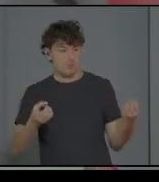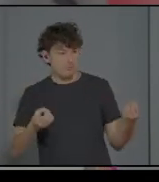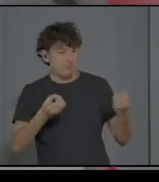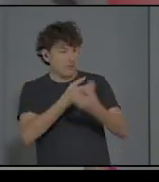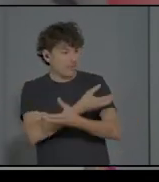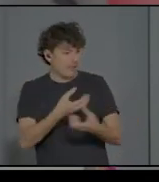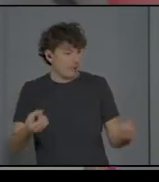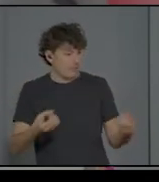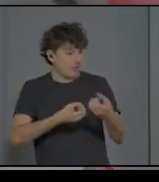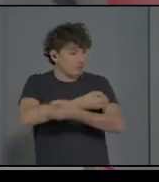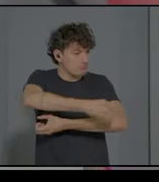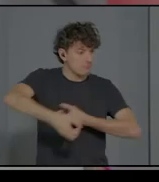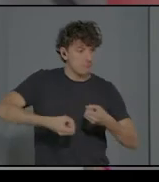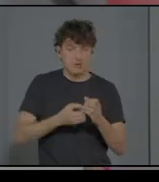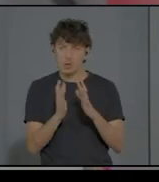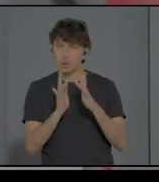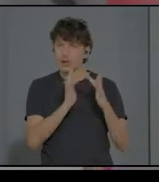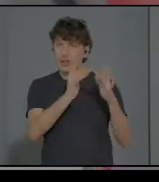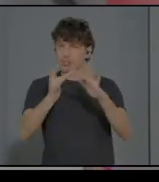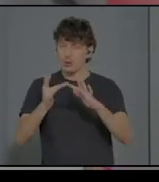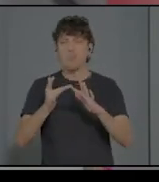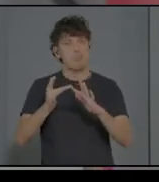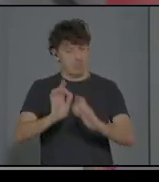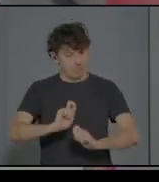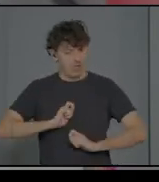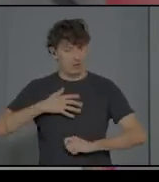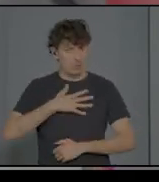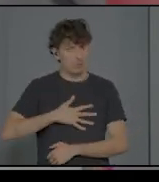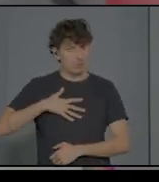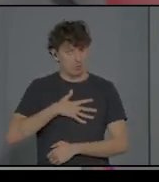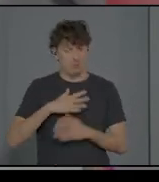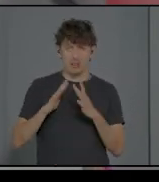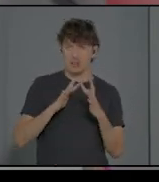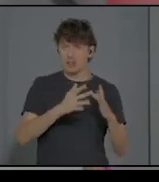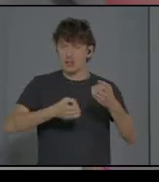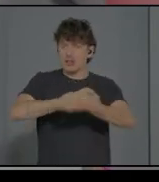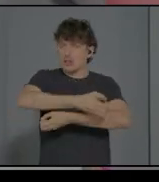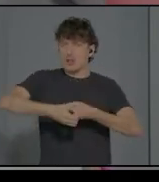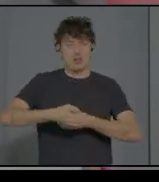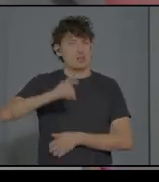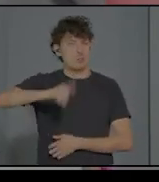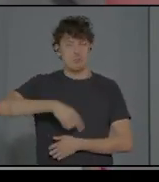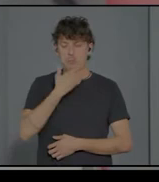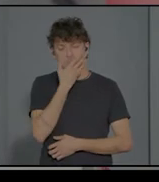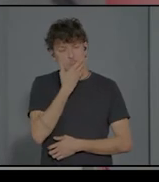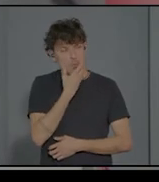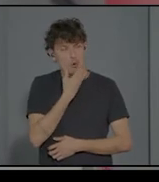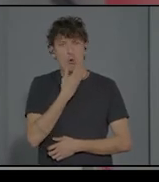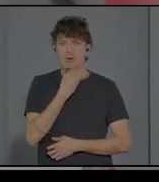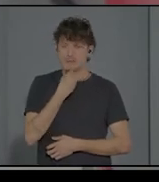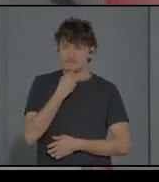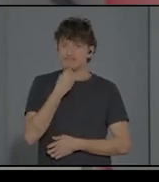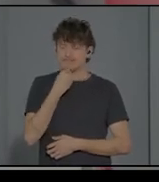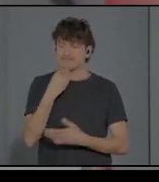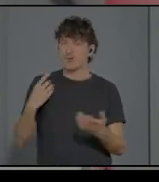agradables. Y luego es muy bonito volver a estar físicamente